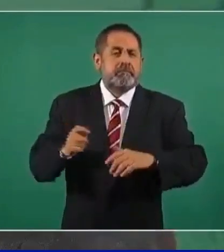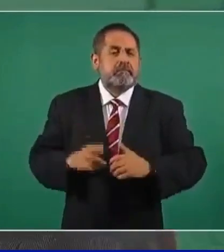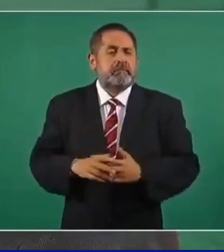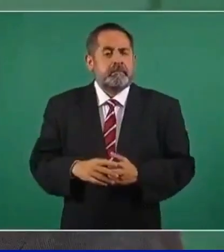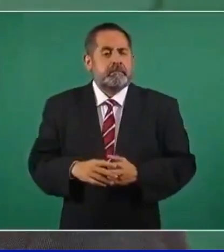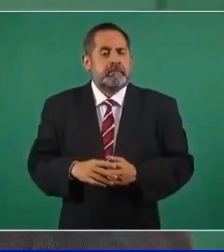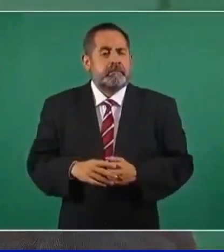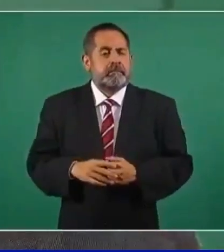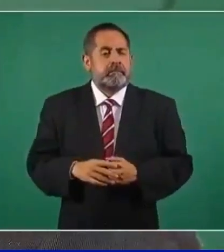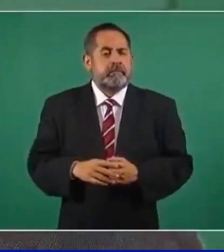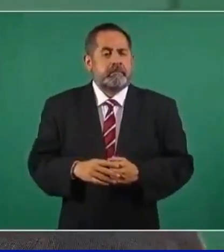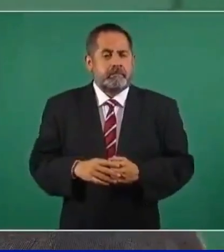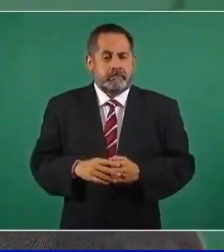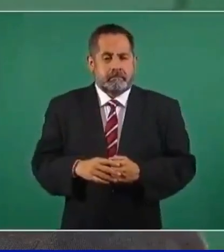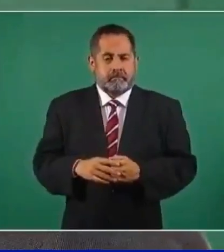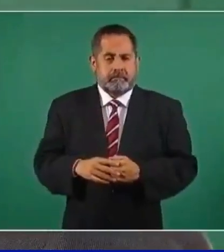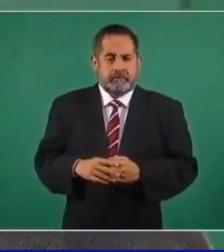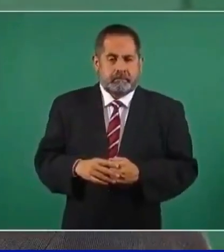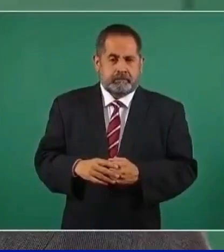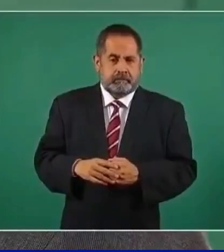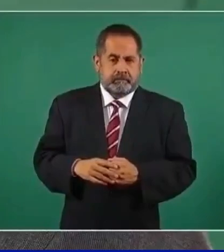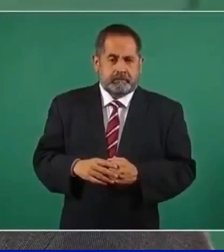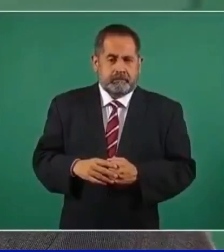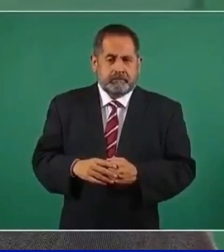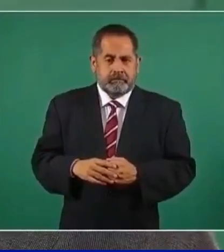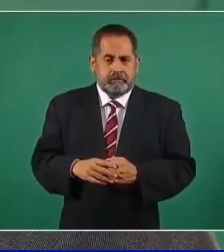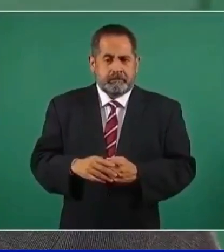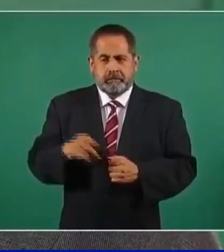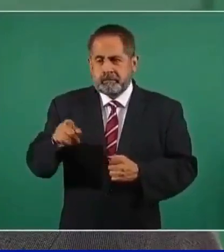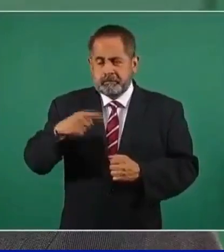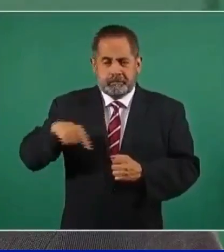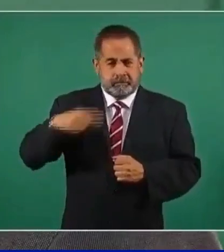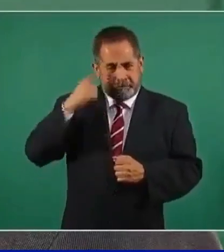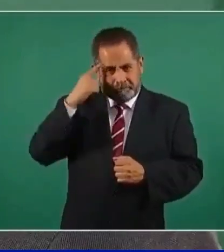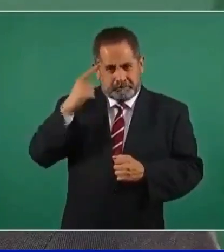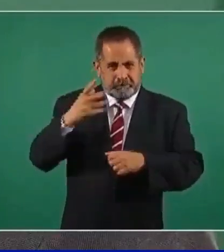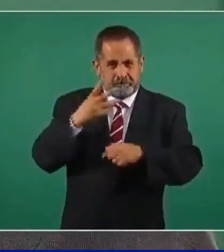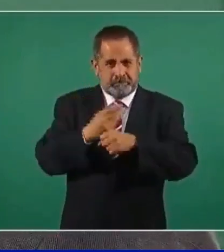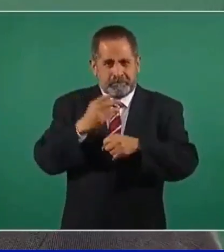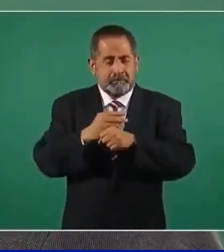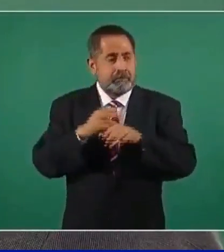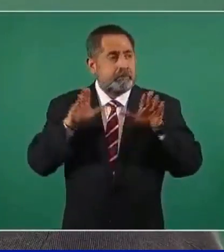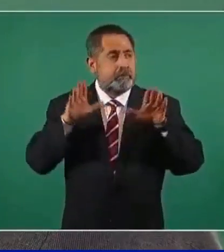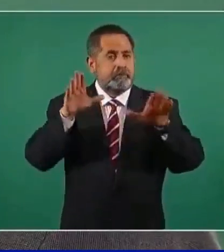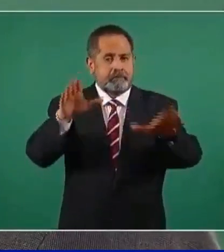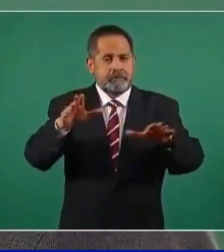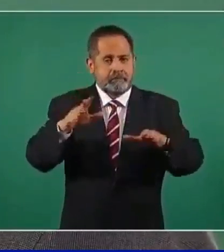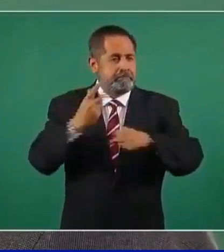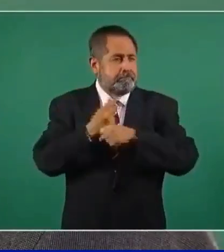a mantenimiento tan rápido el avión presidencial,